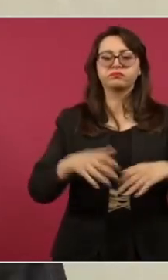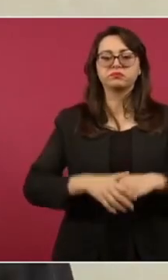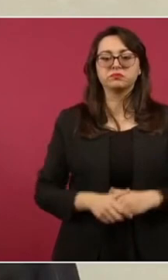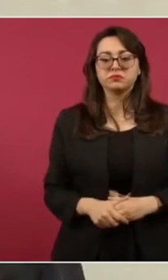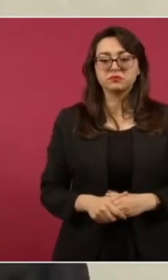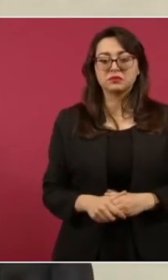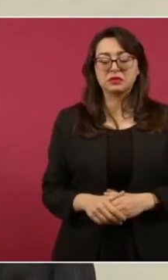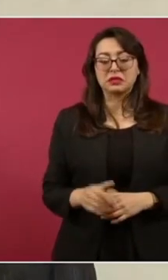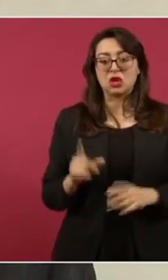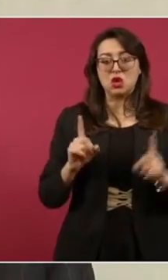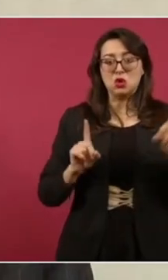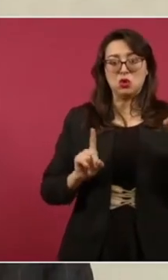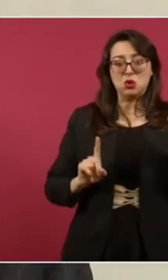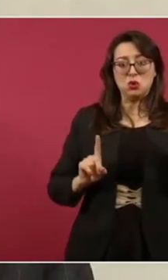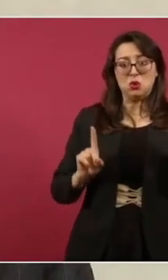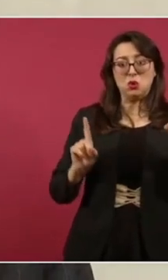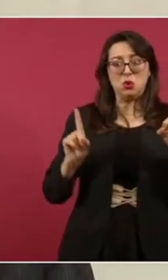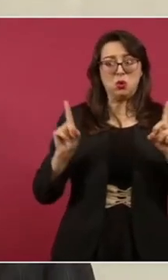zigzaguear,